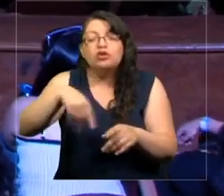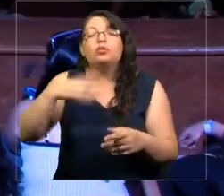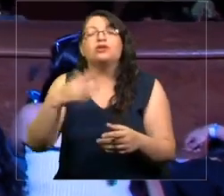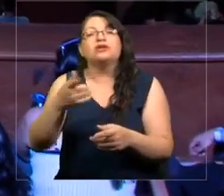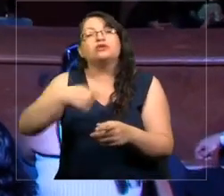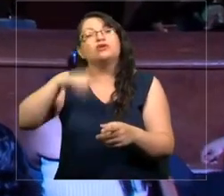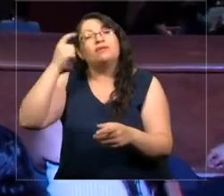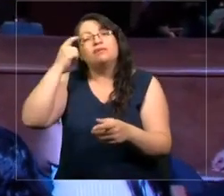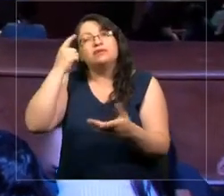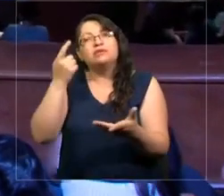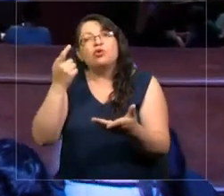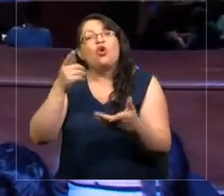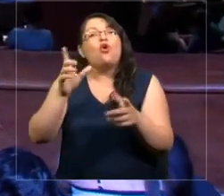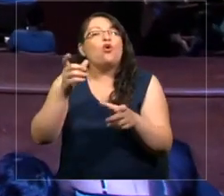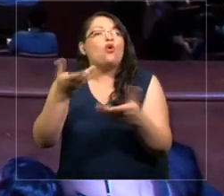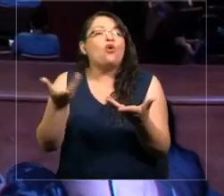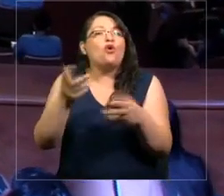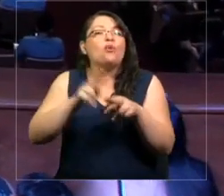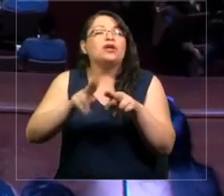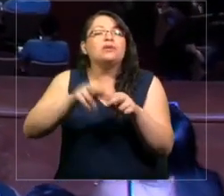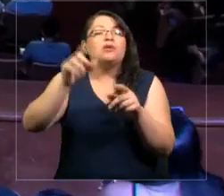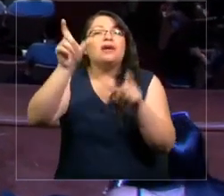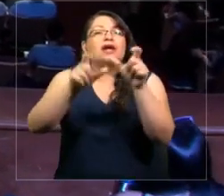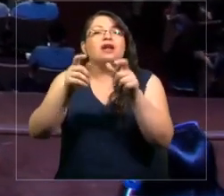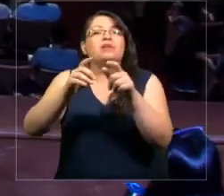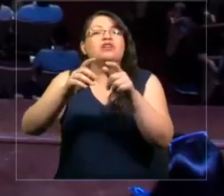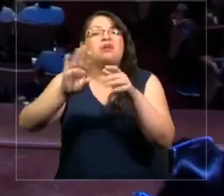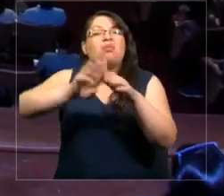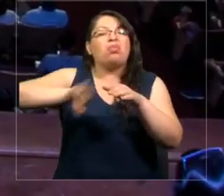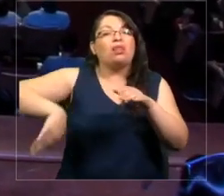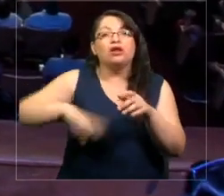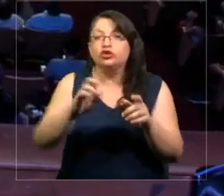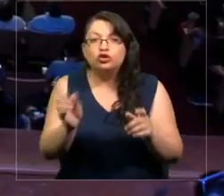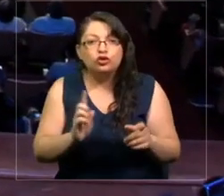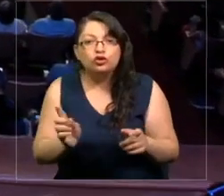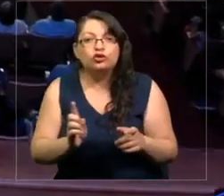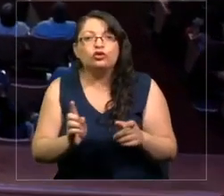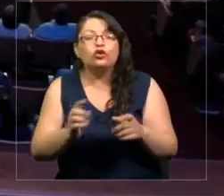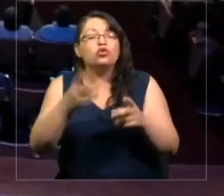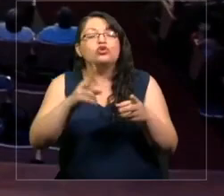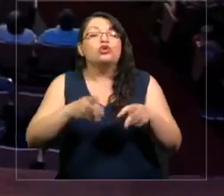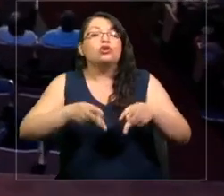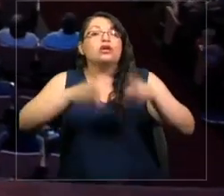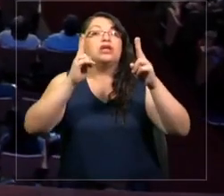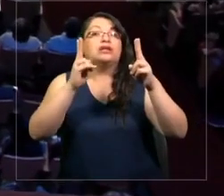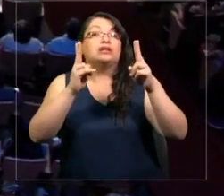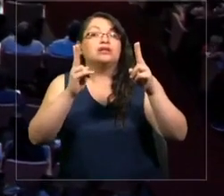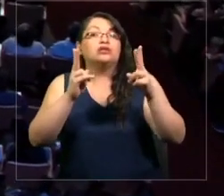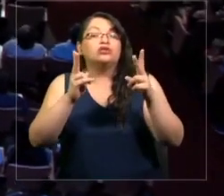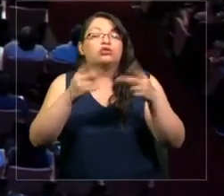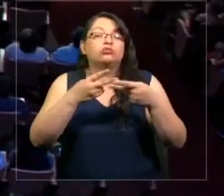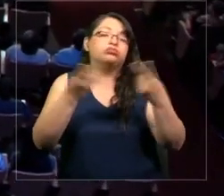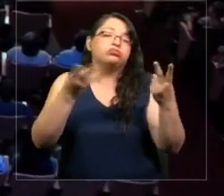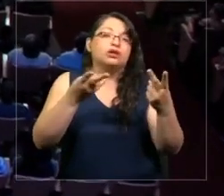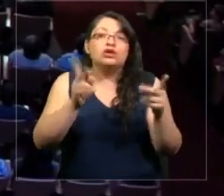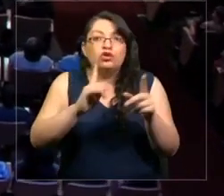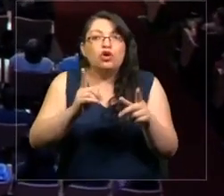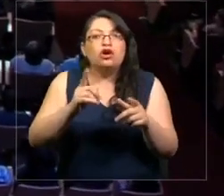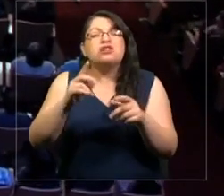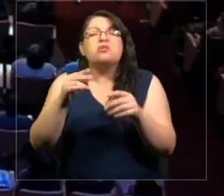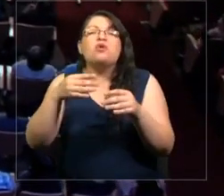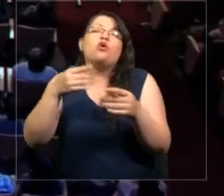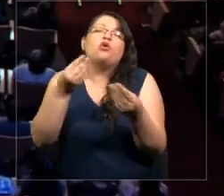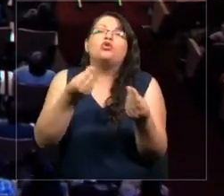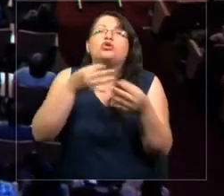para que las personas no queden en un segundo plano. Una ética digital que no se agote en una declaración de buenas intenciones, sino que el Estado se asegure de proteger a los